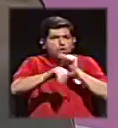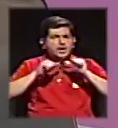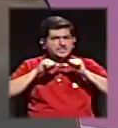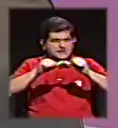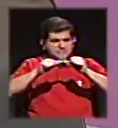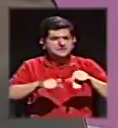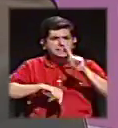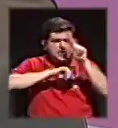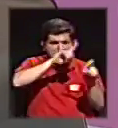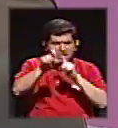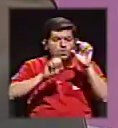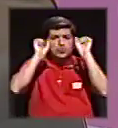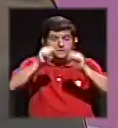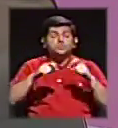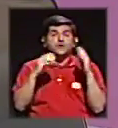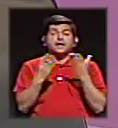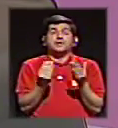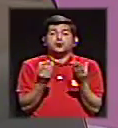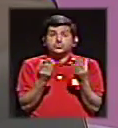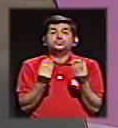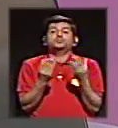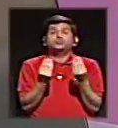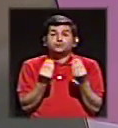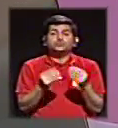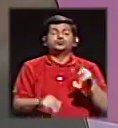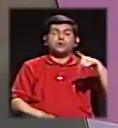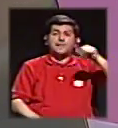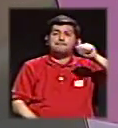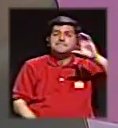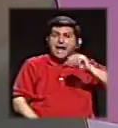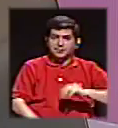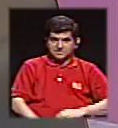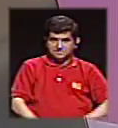creciendo en las encuestas, puede meter un susto al PAC.